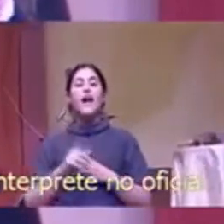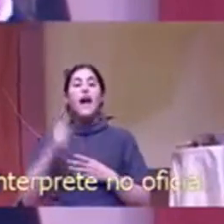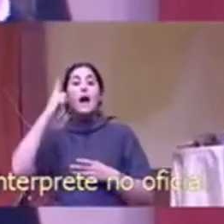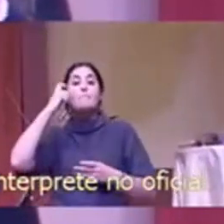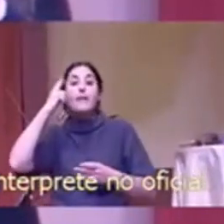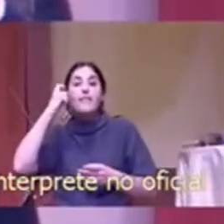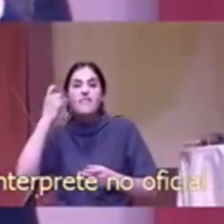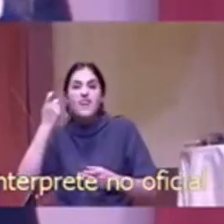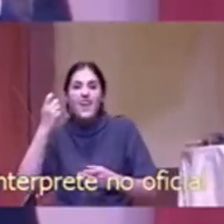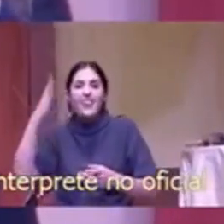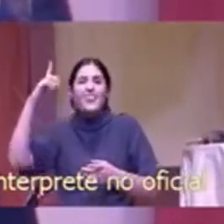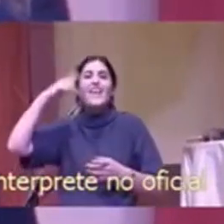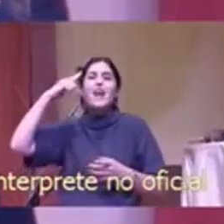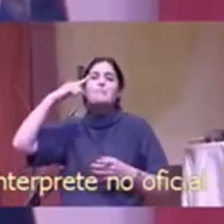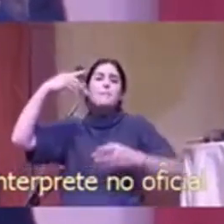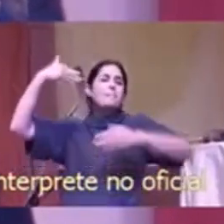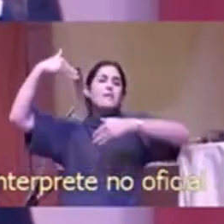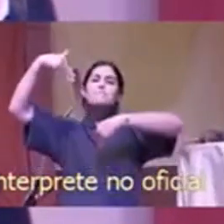existió